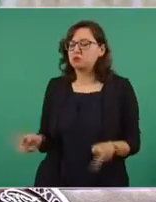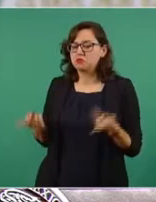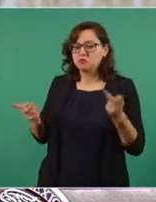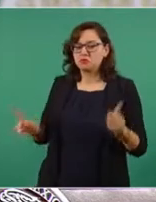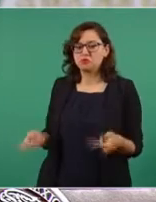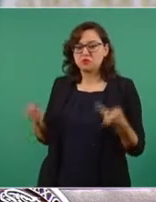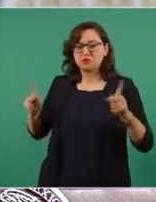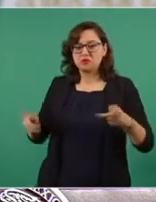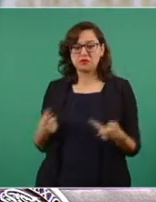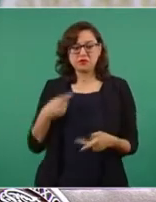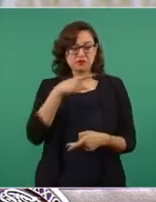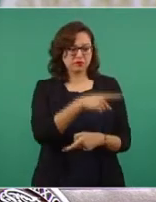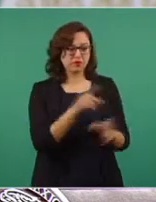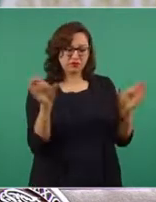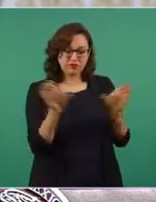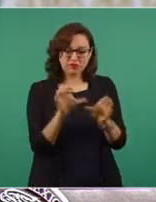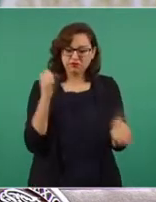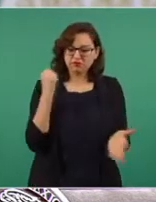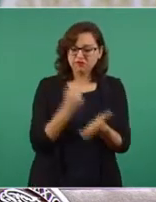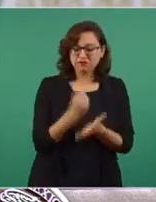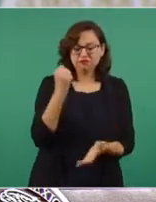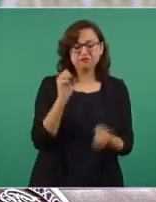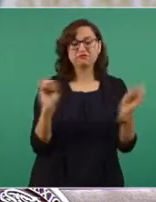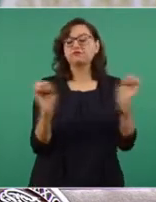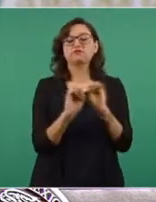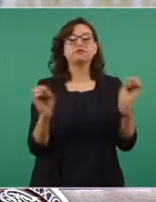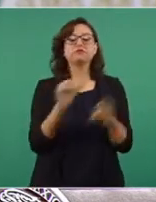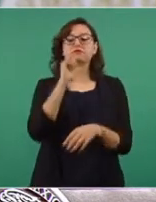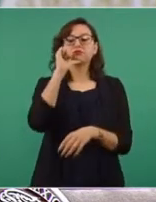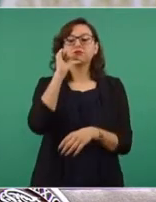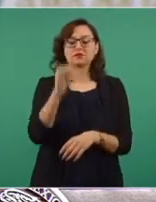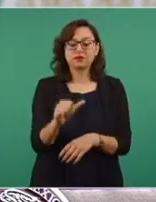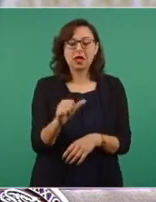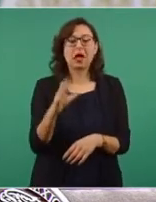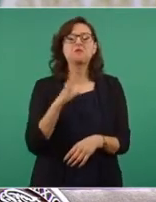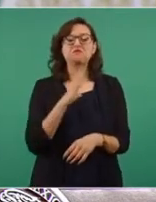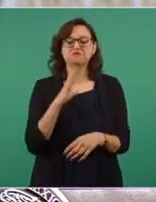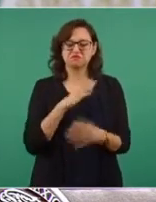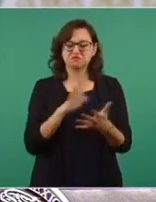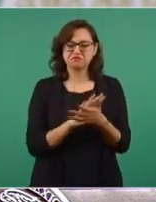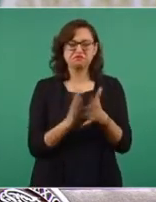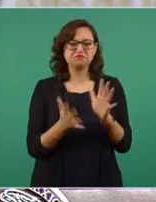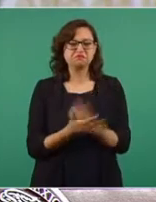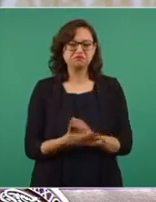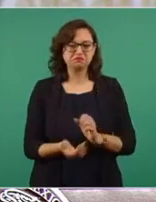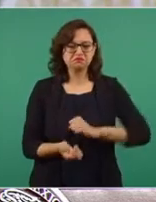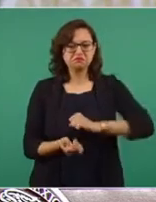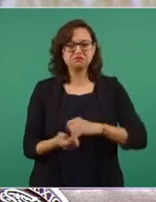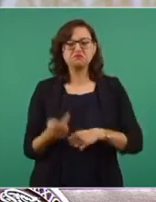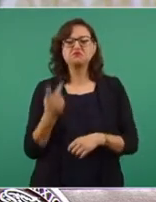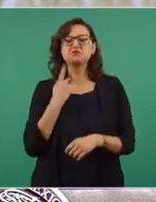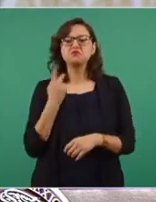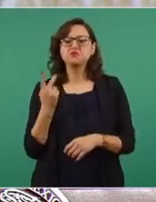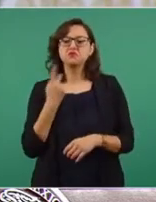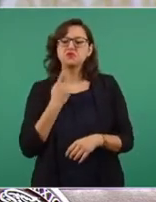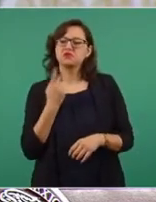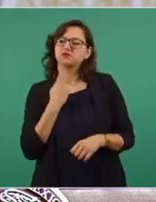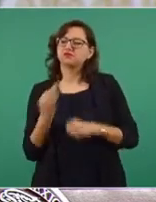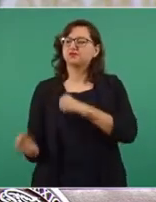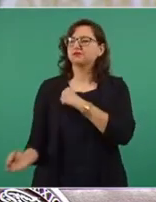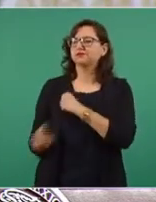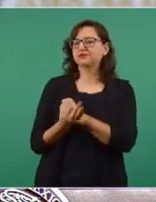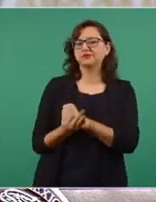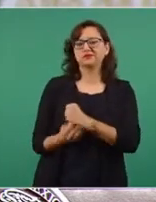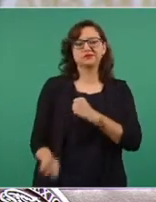a ser intermediarios. Lo que sí tenían eran conectes, relaciones políticas y socios políticos